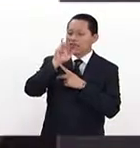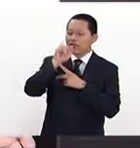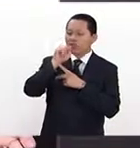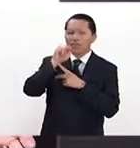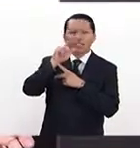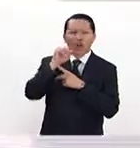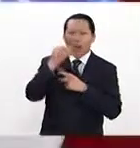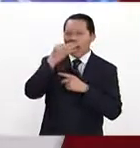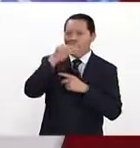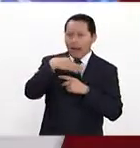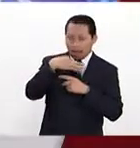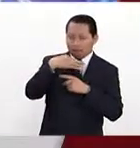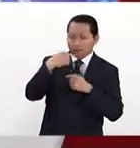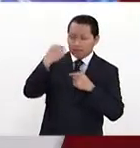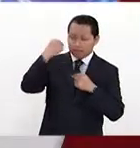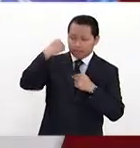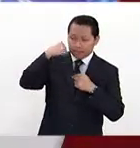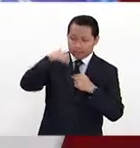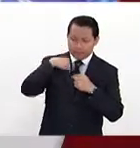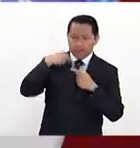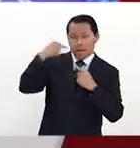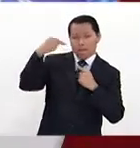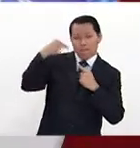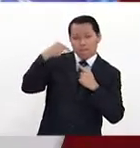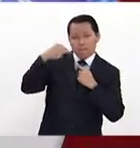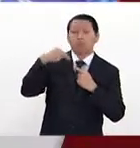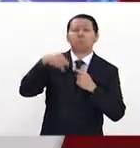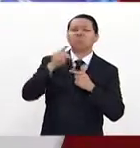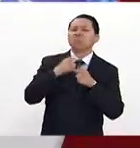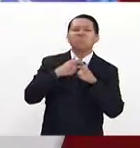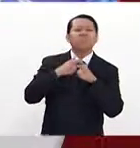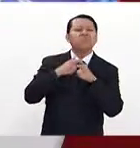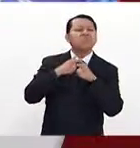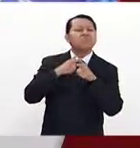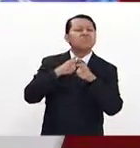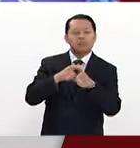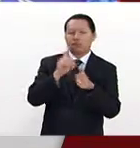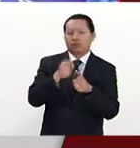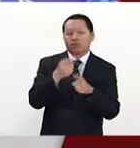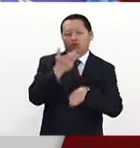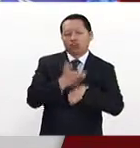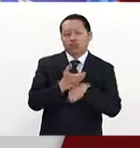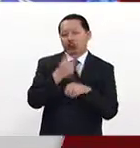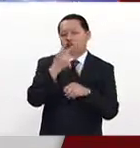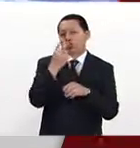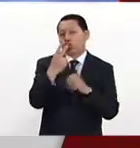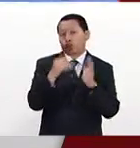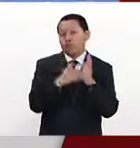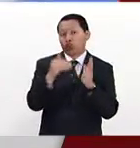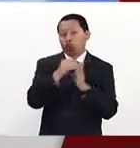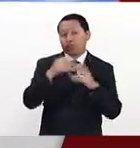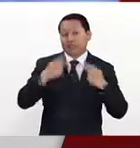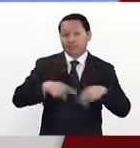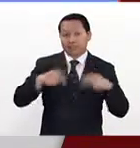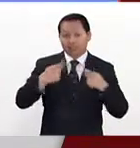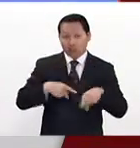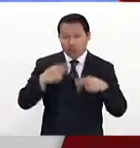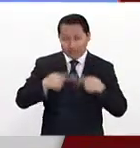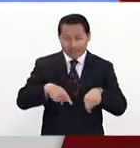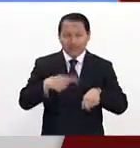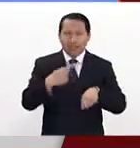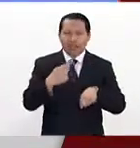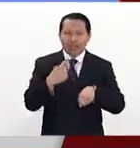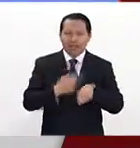efectivamente es un problema de salud pública en Estados Unidos. calcula que dos millones de personas anualmente enferman por